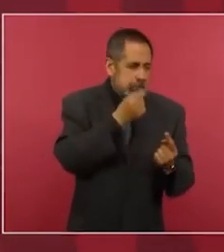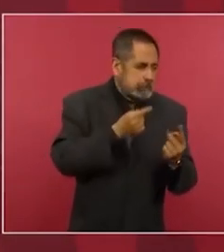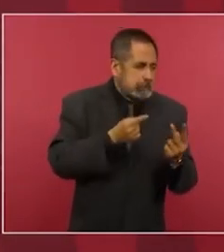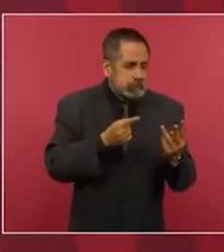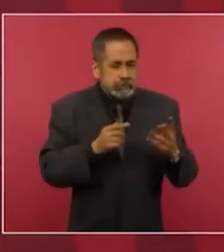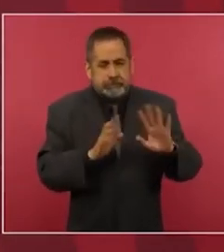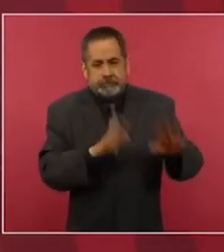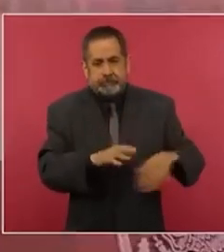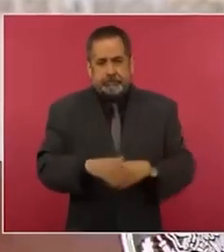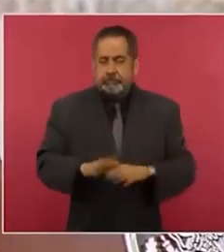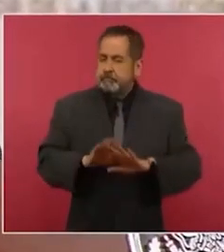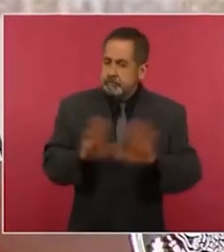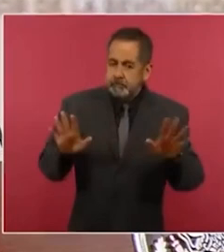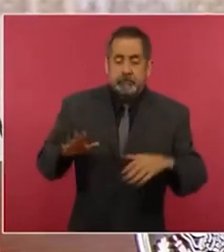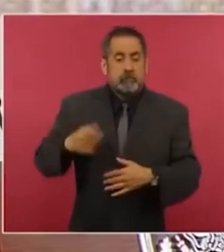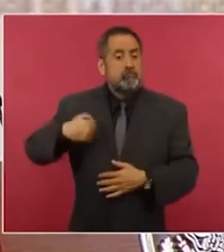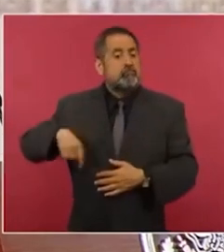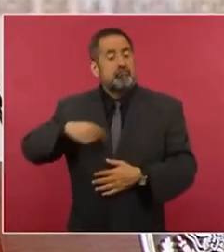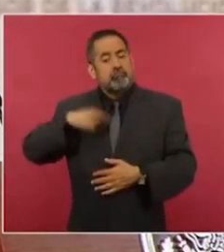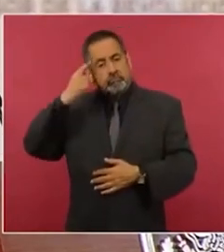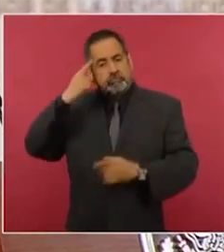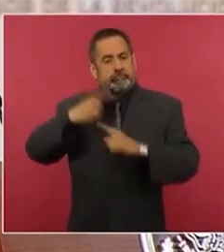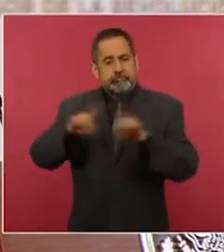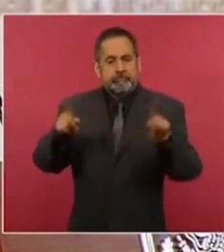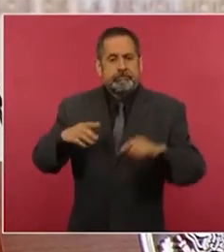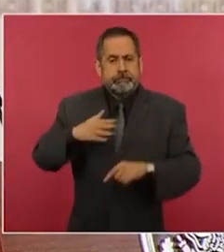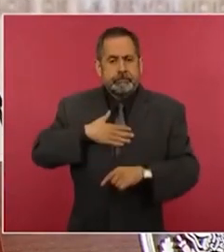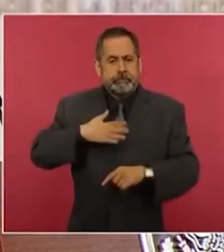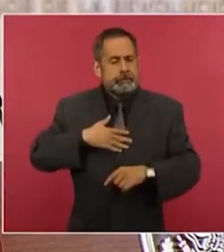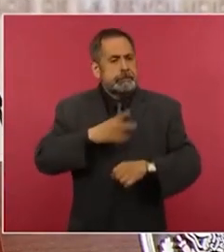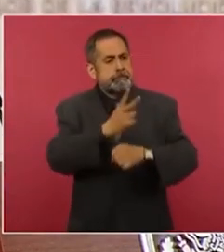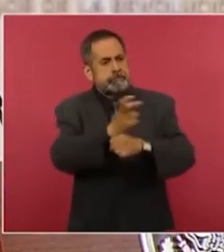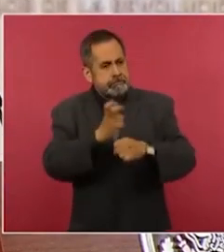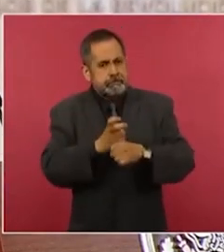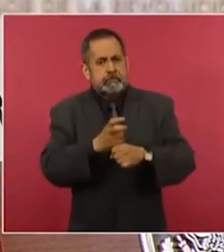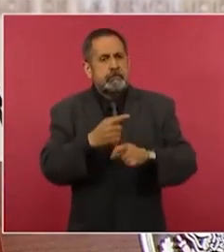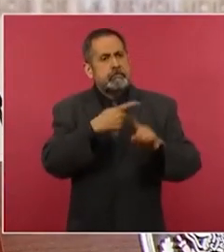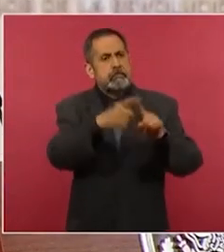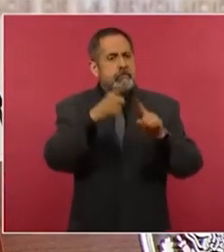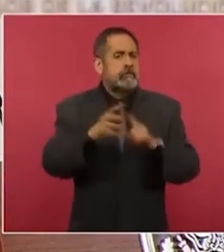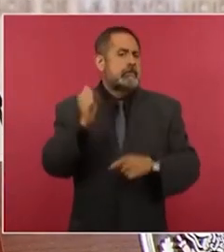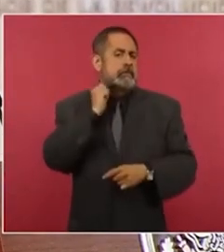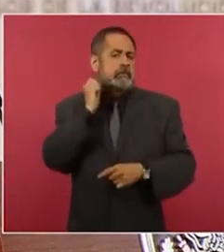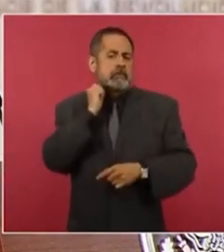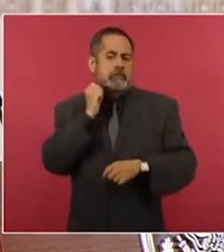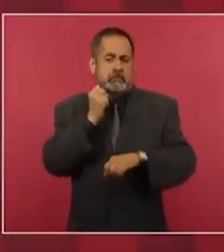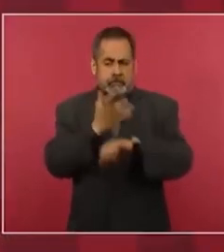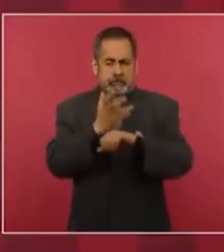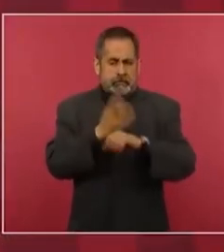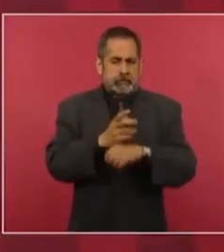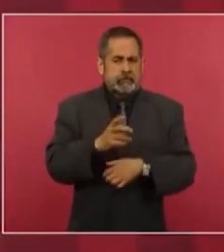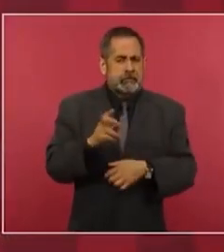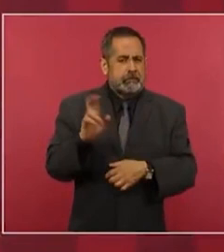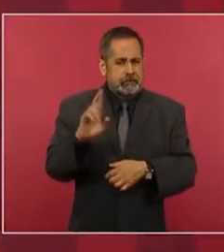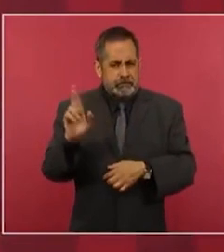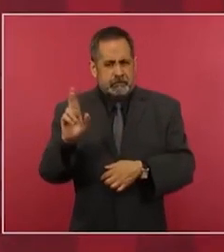ahora estamos invitando a senadores de Estados Unidos de los dos partidos